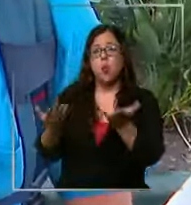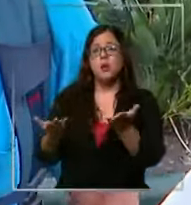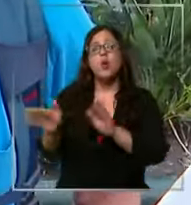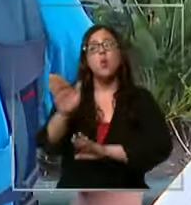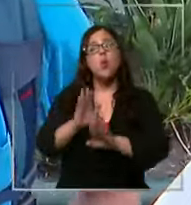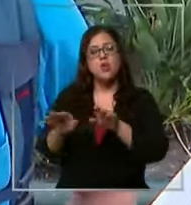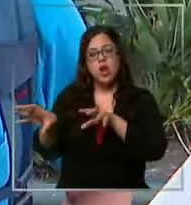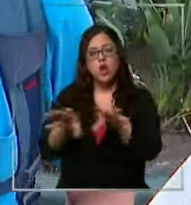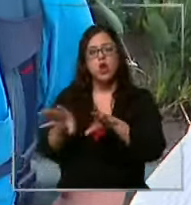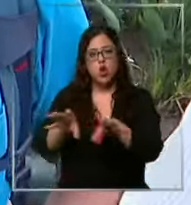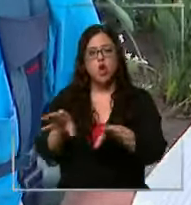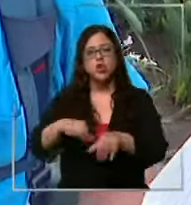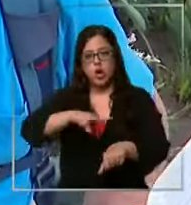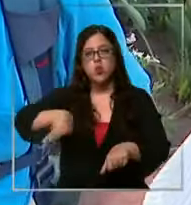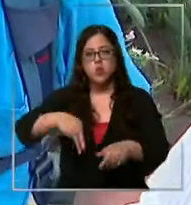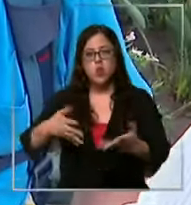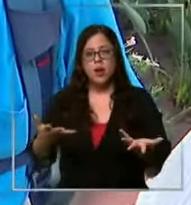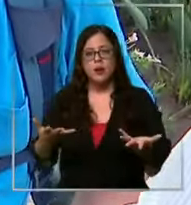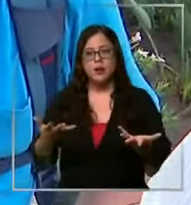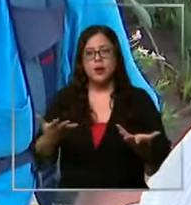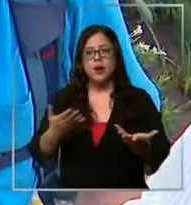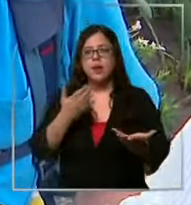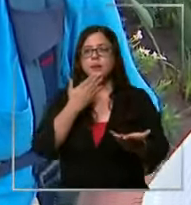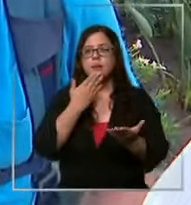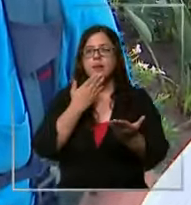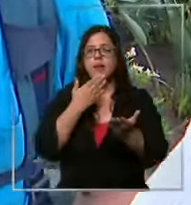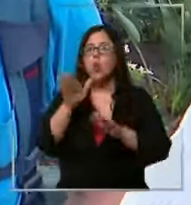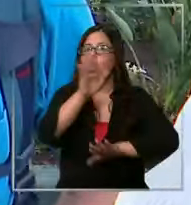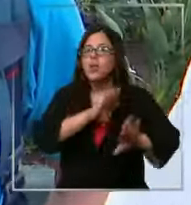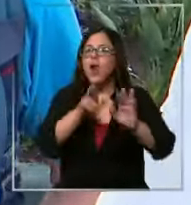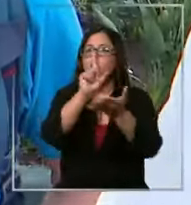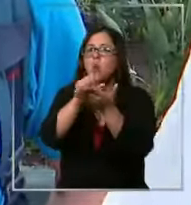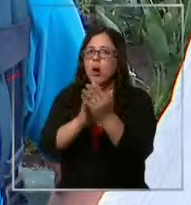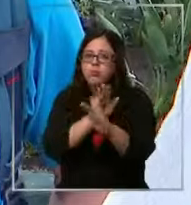cuidemos mucho las pertenencias, que cuidemos de los lugares donde vamos.